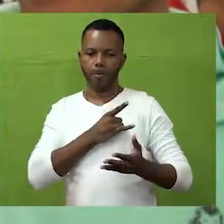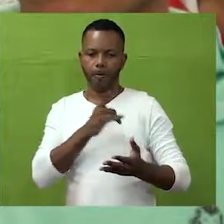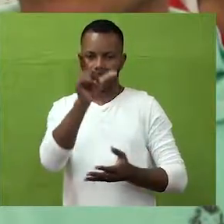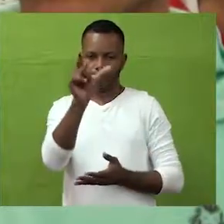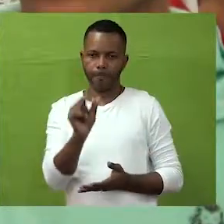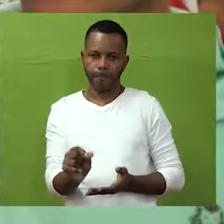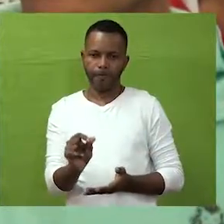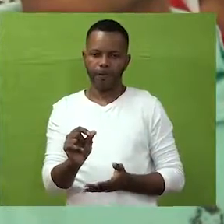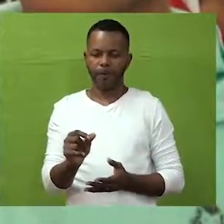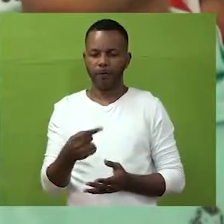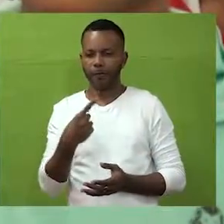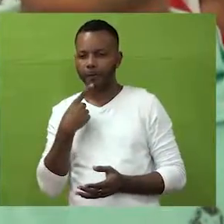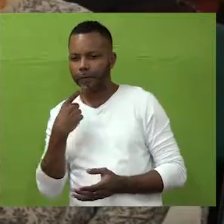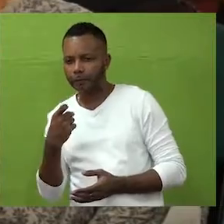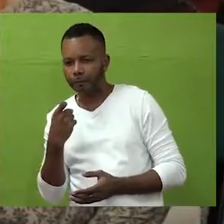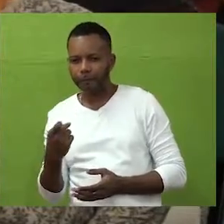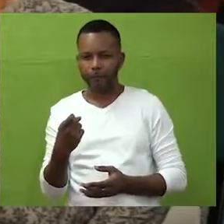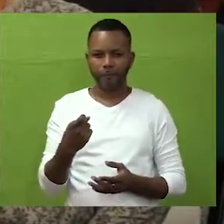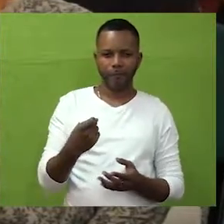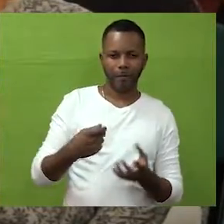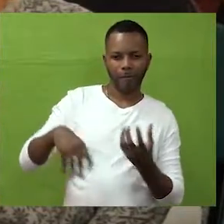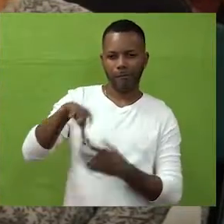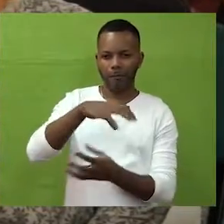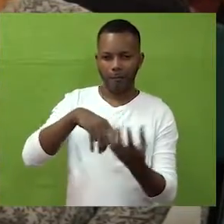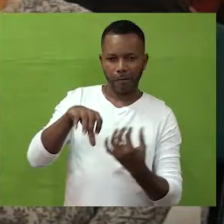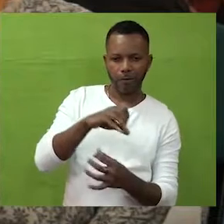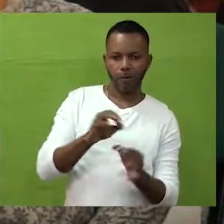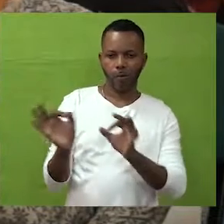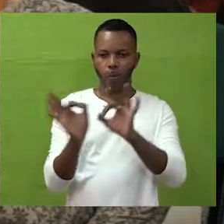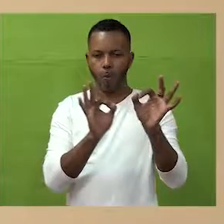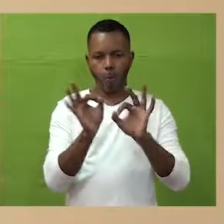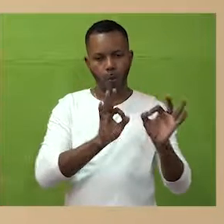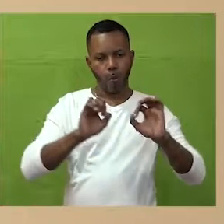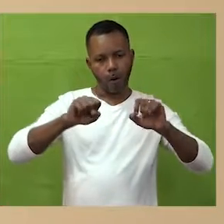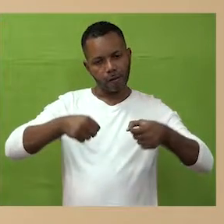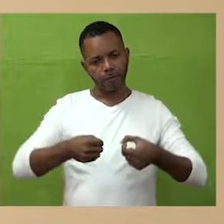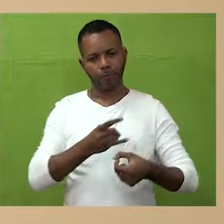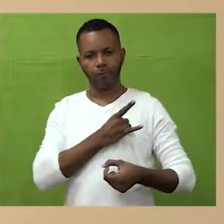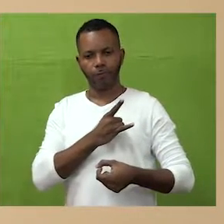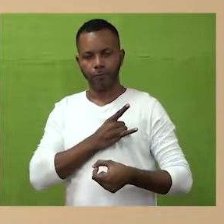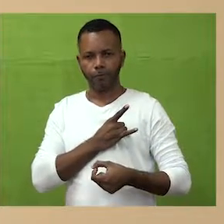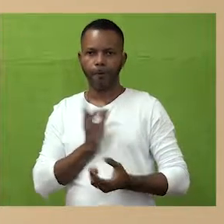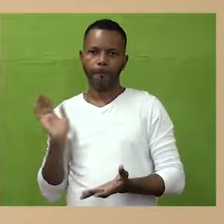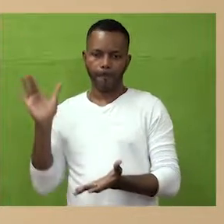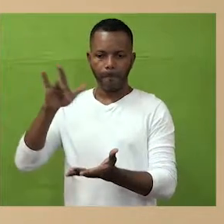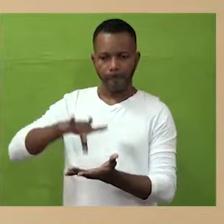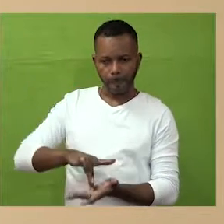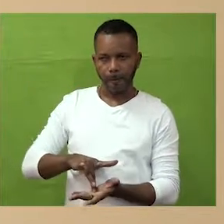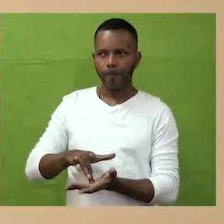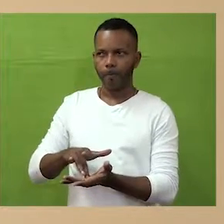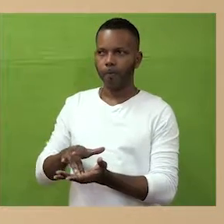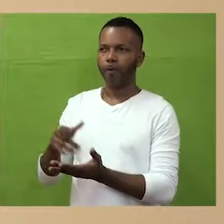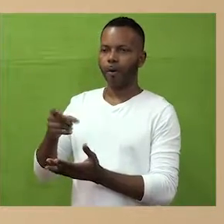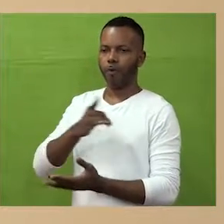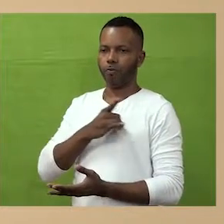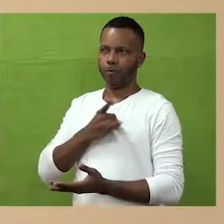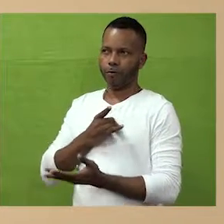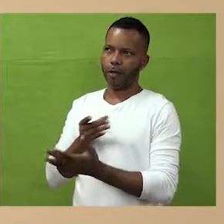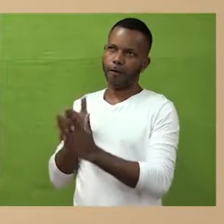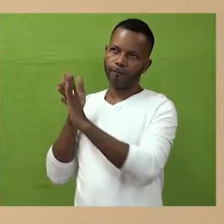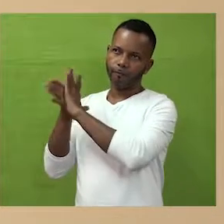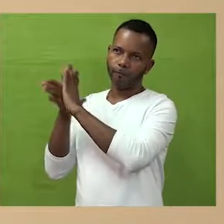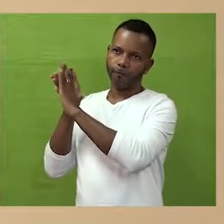propósito es subsanar deficiencias identificadas en la prestación del servicio. Lo primero es que nosotros venimos por